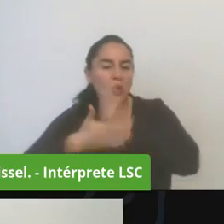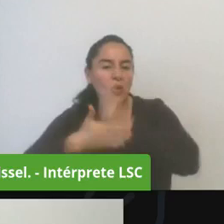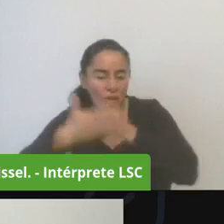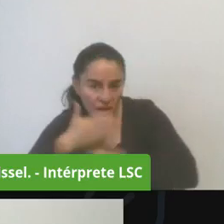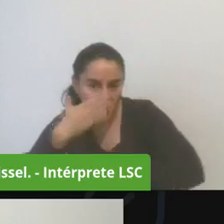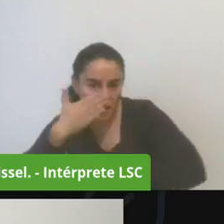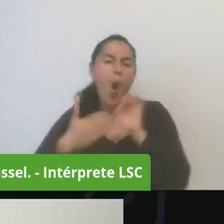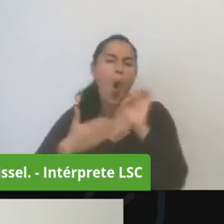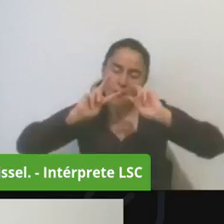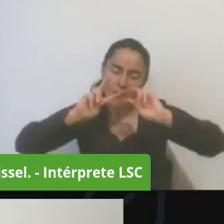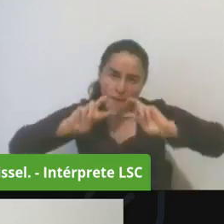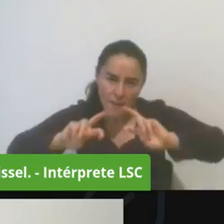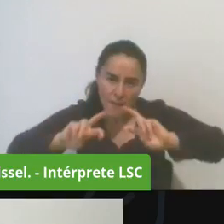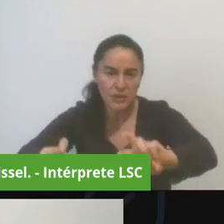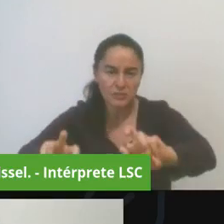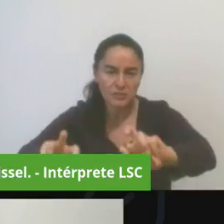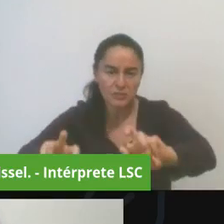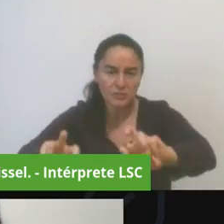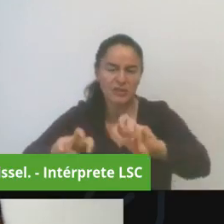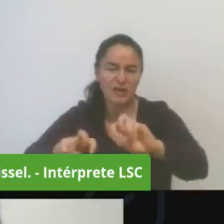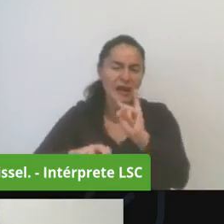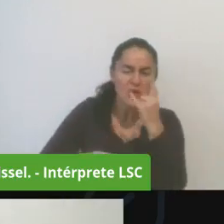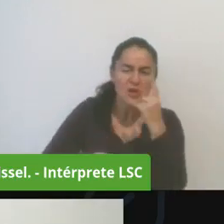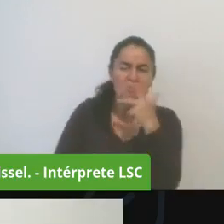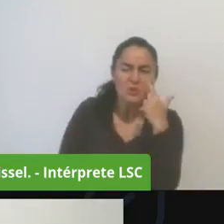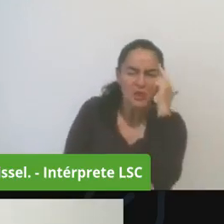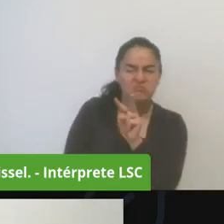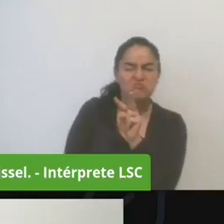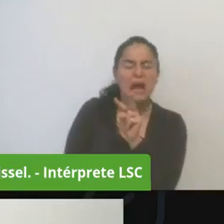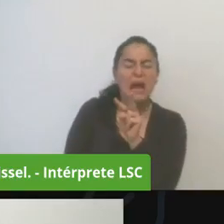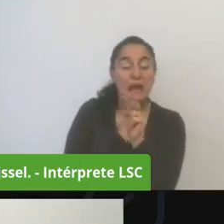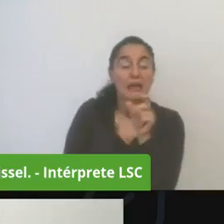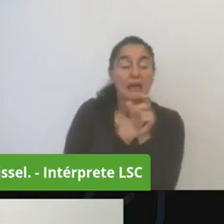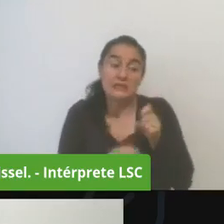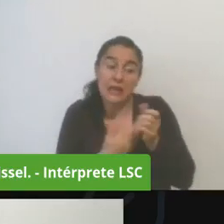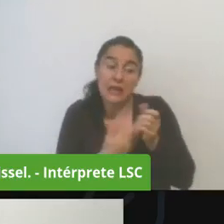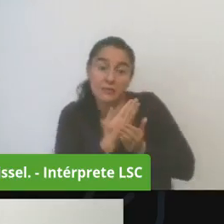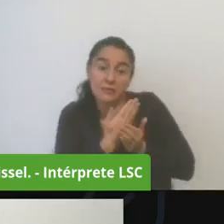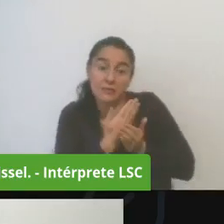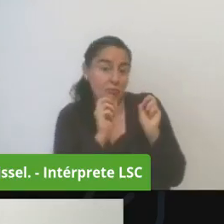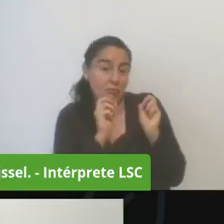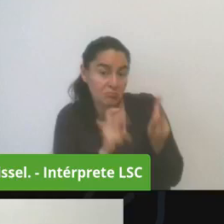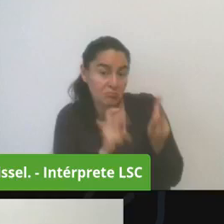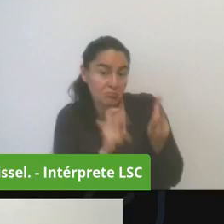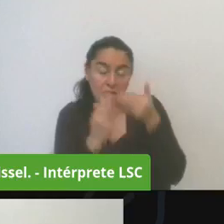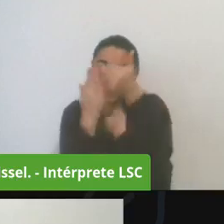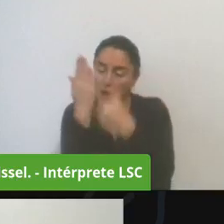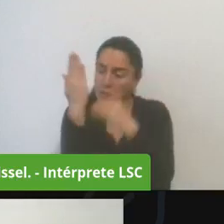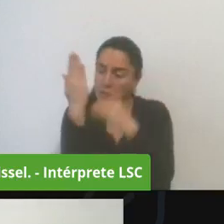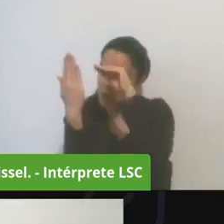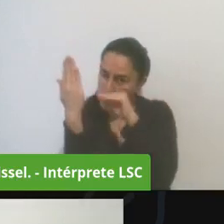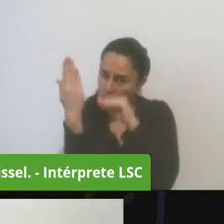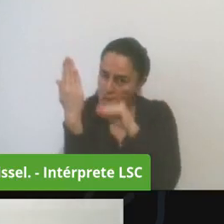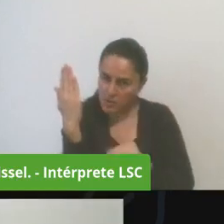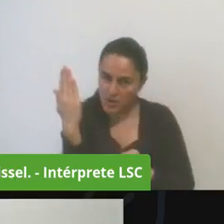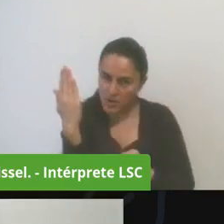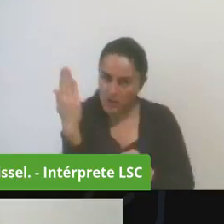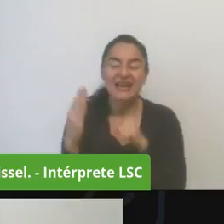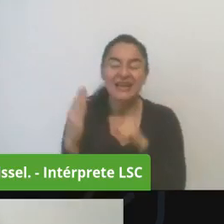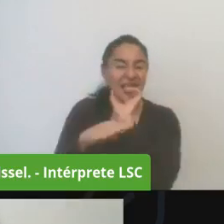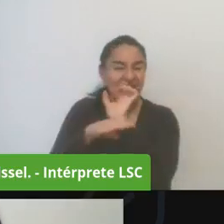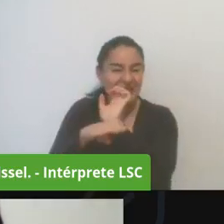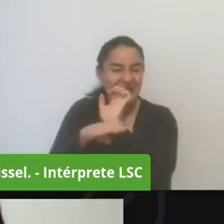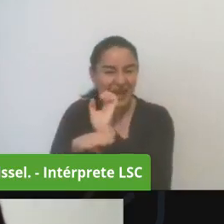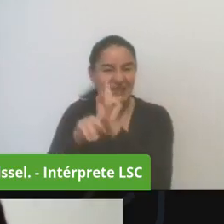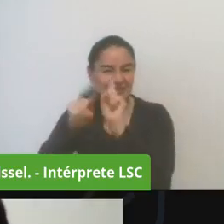que ustedes nos están presentando la idea es que las entidades les respondan y hagan realmente lo